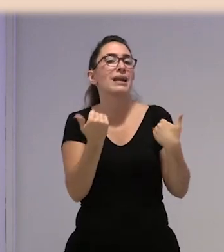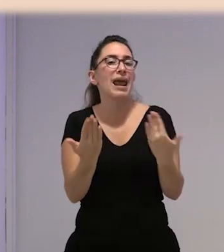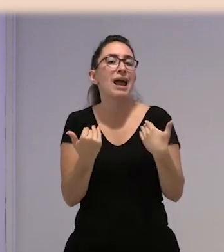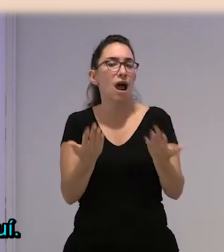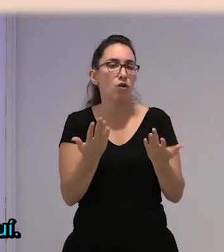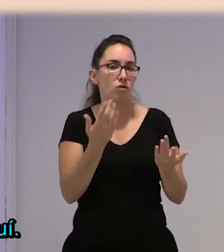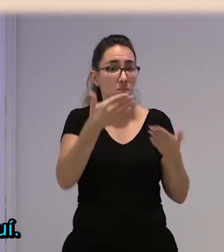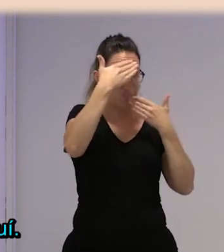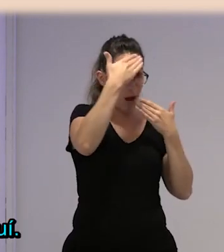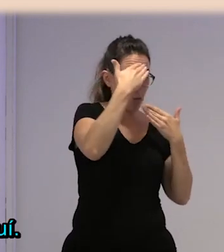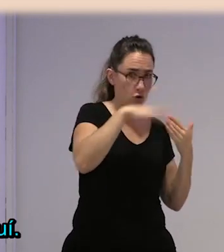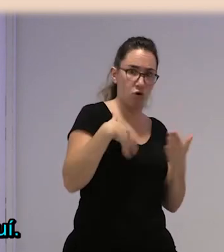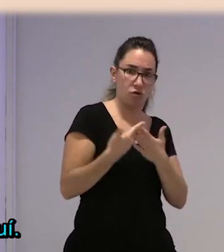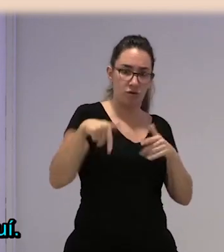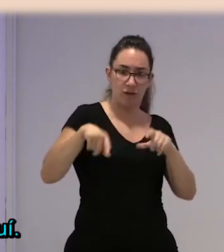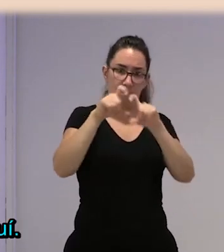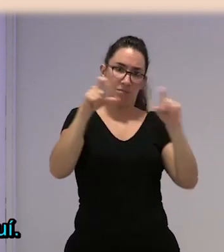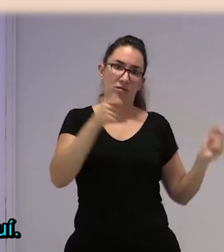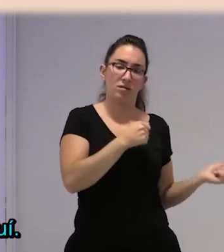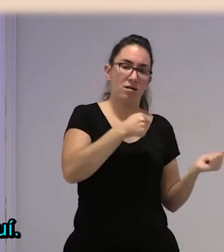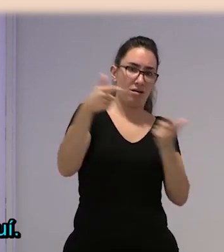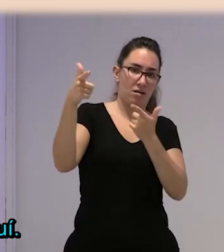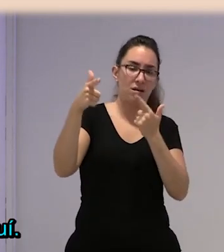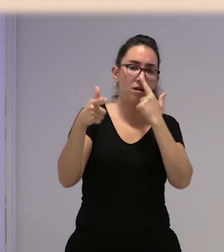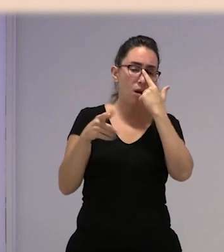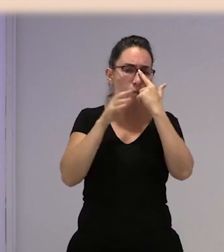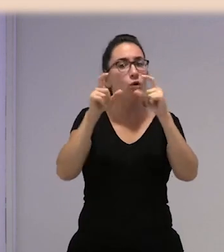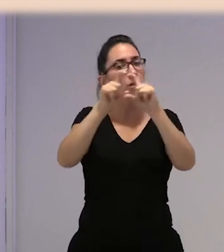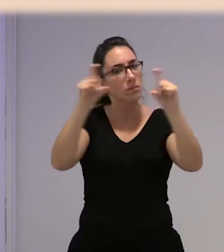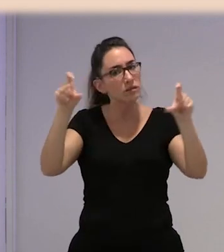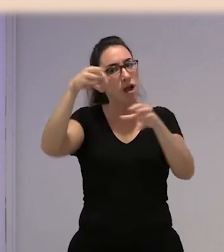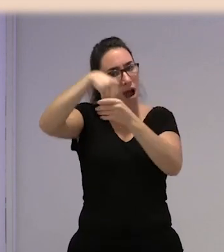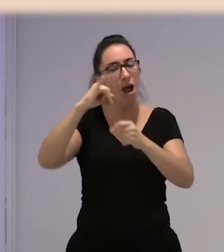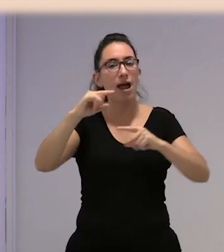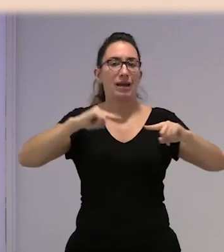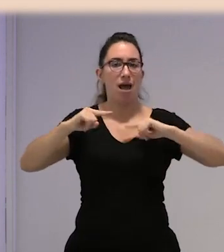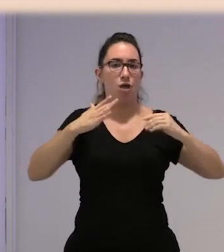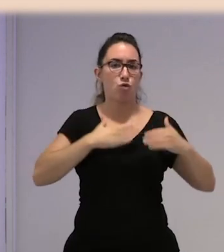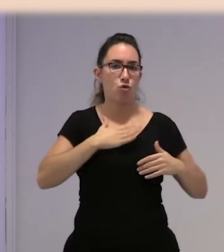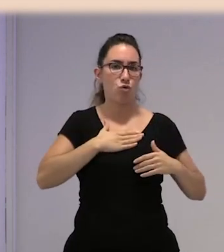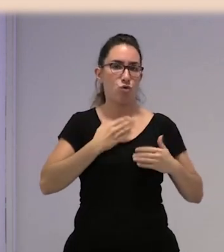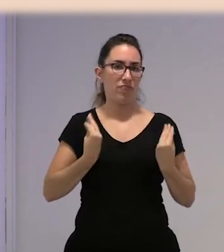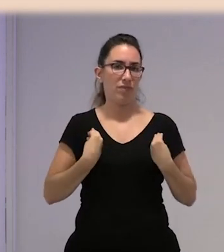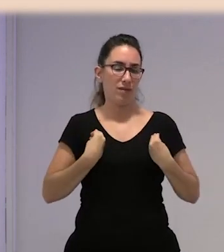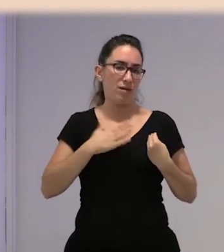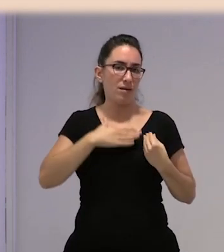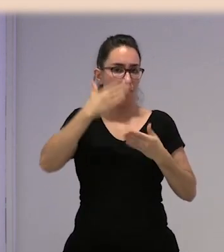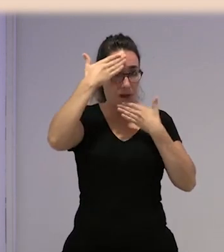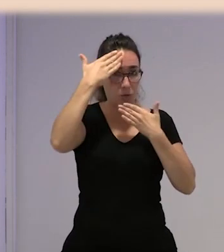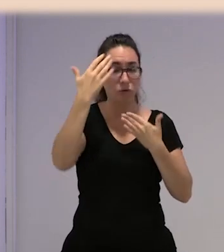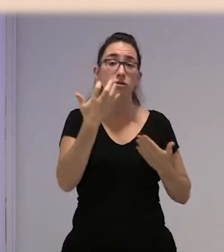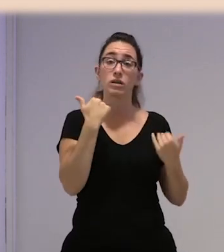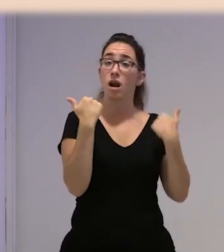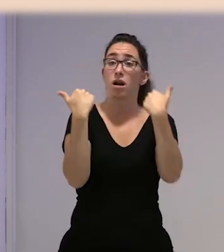Marruecos hasta aquí, porque en cada empresa hay una encargada que es marroquí, un encargado. Entonces, esos encargados, pues, si no se les trae